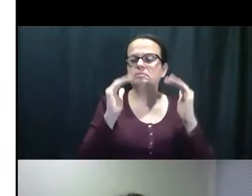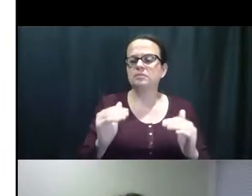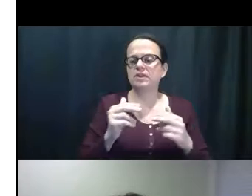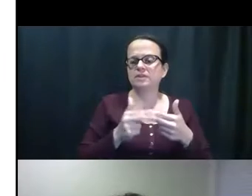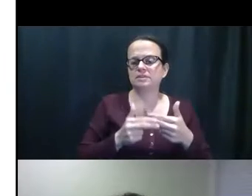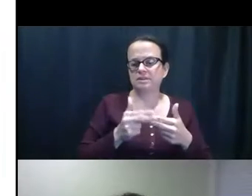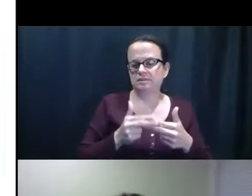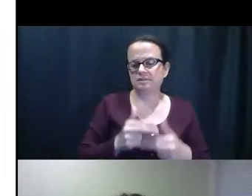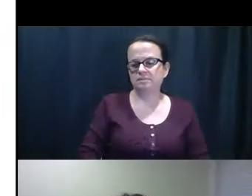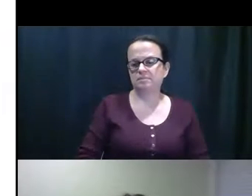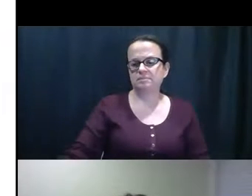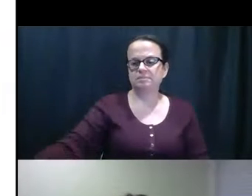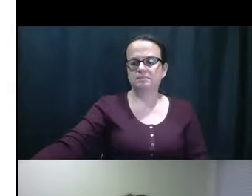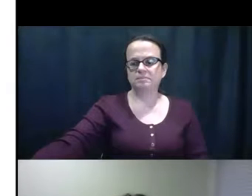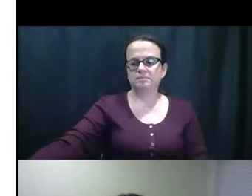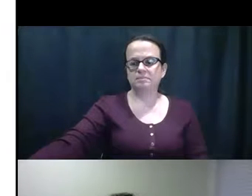Así que próximo.